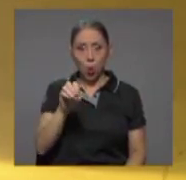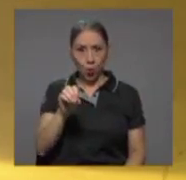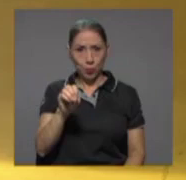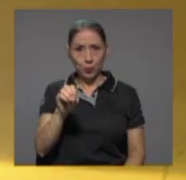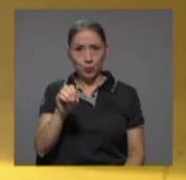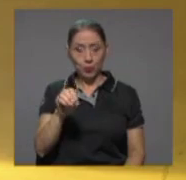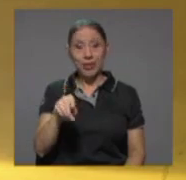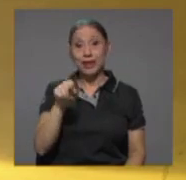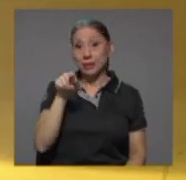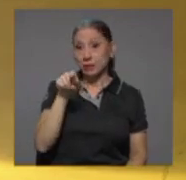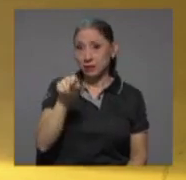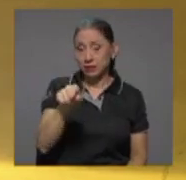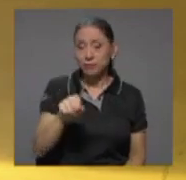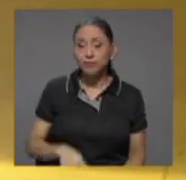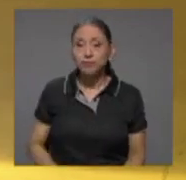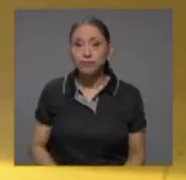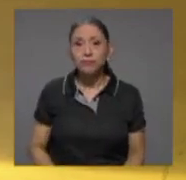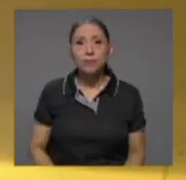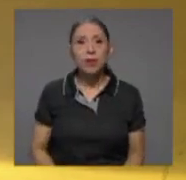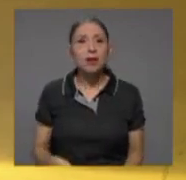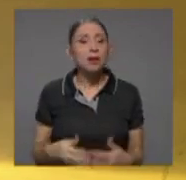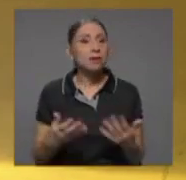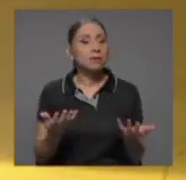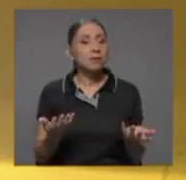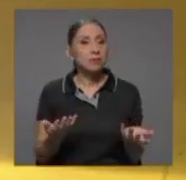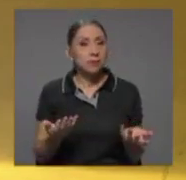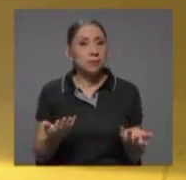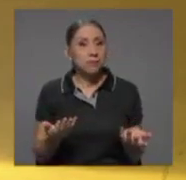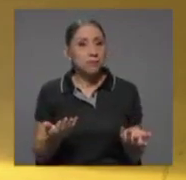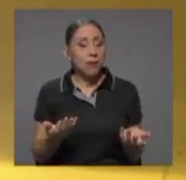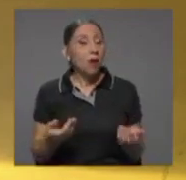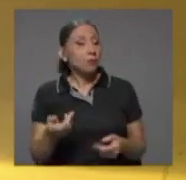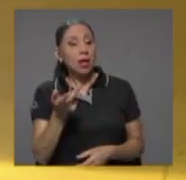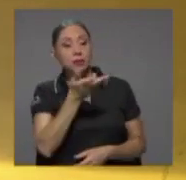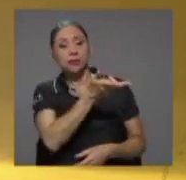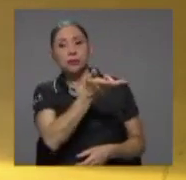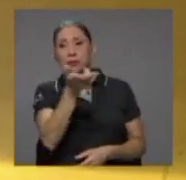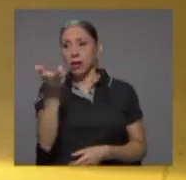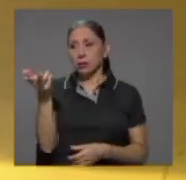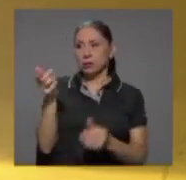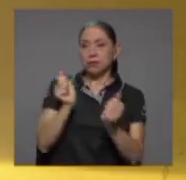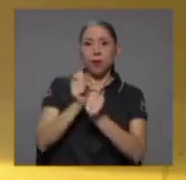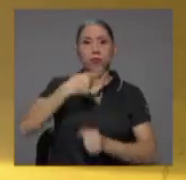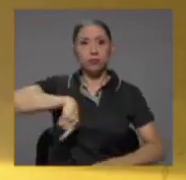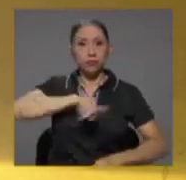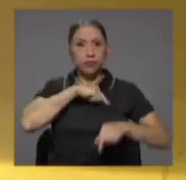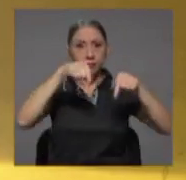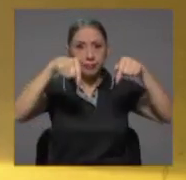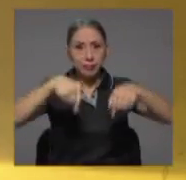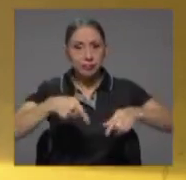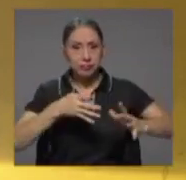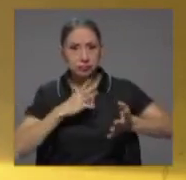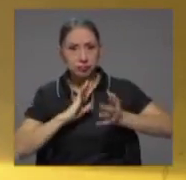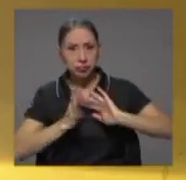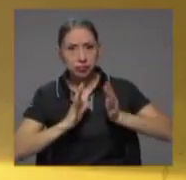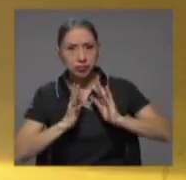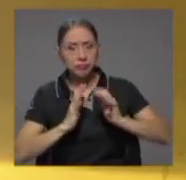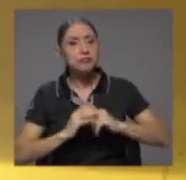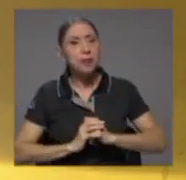quien nos, los tres nos acompañarán, pero en